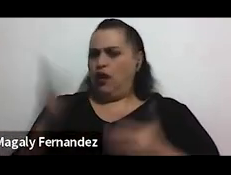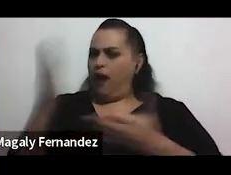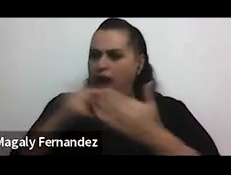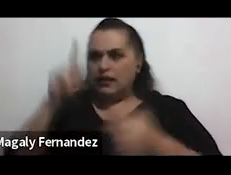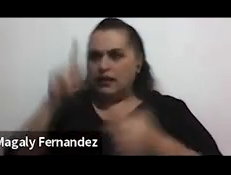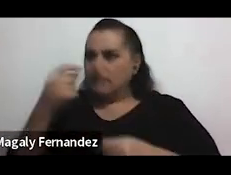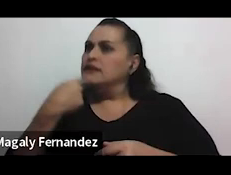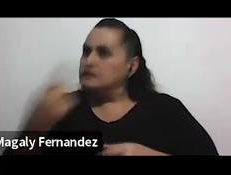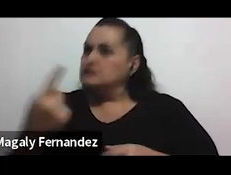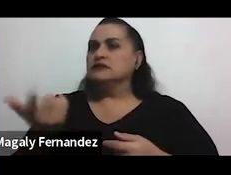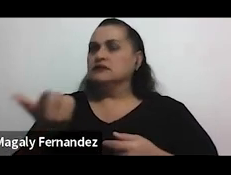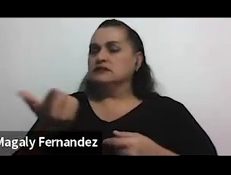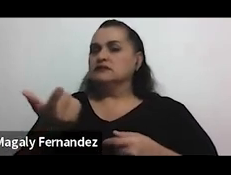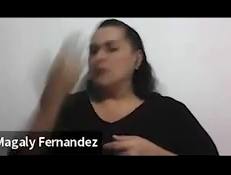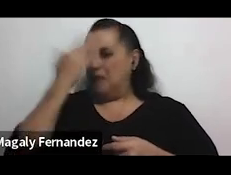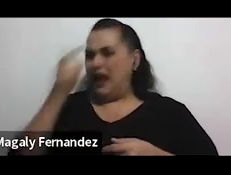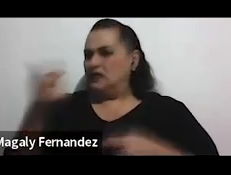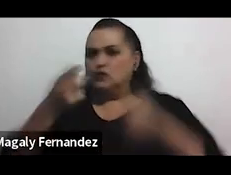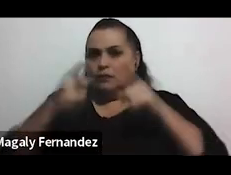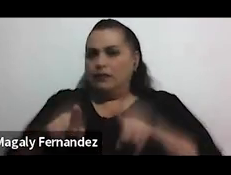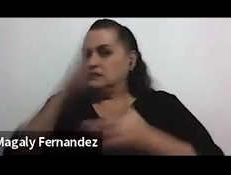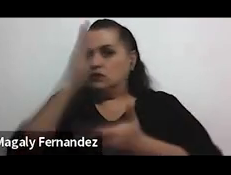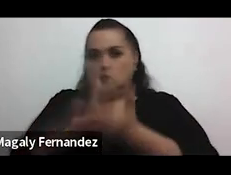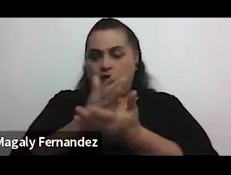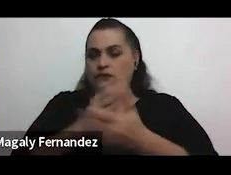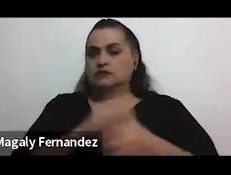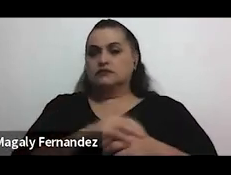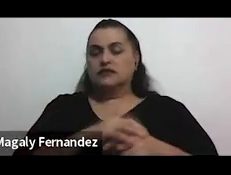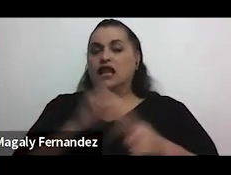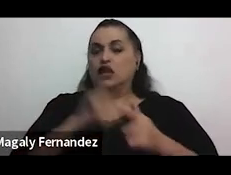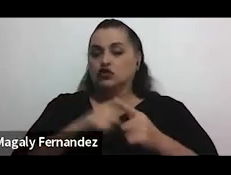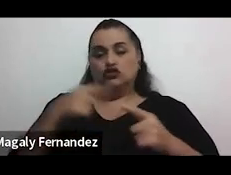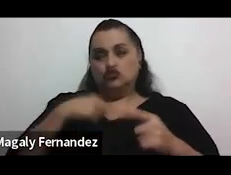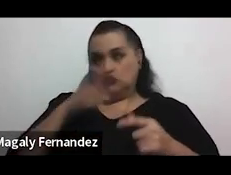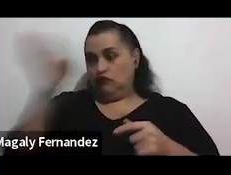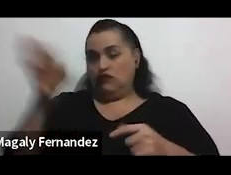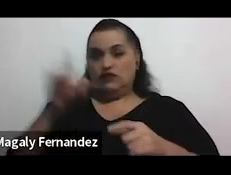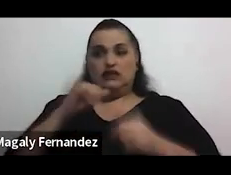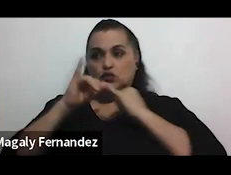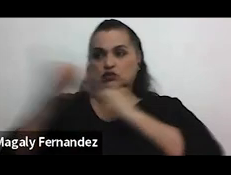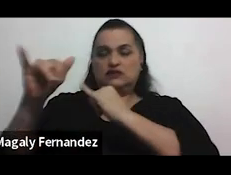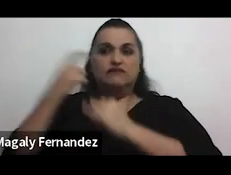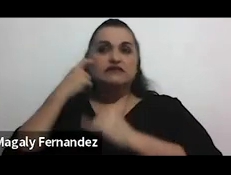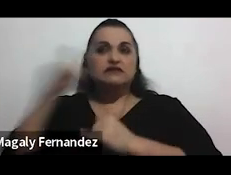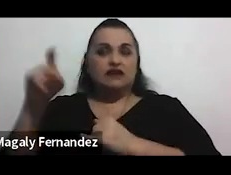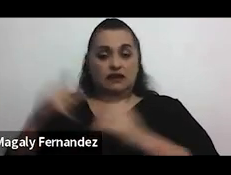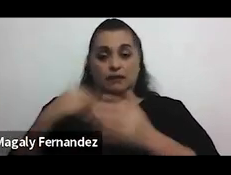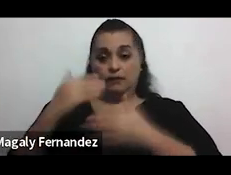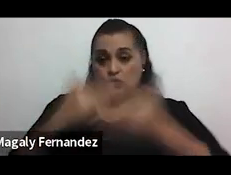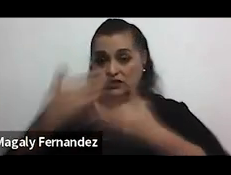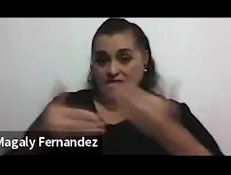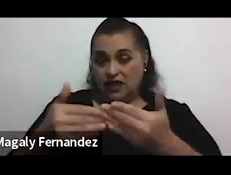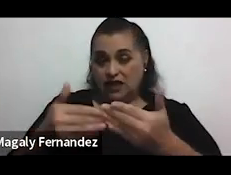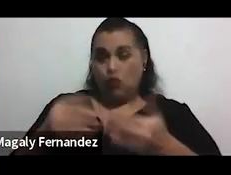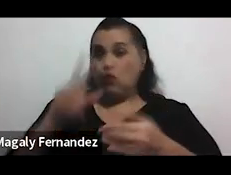para que esto deje de estar pasando así y entonces fui y puse la denuncia a la fiscalía porque el proceso para no